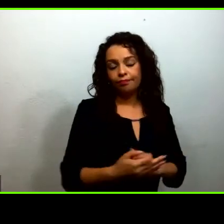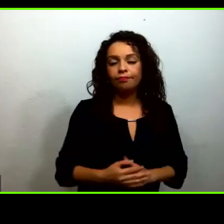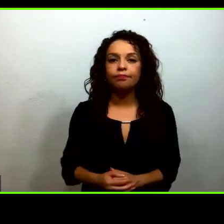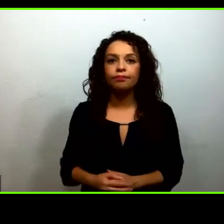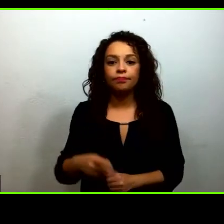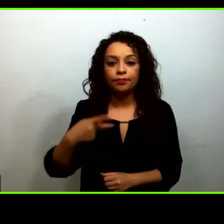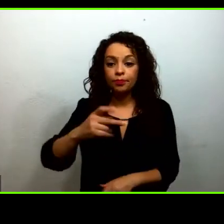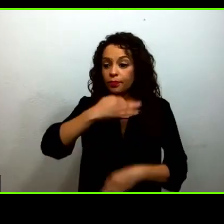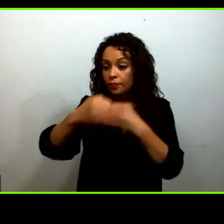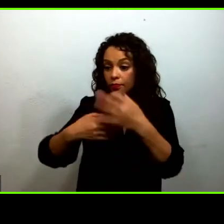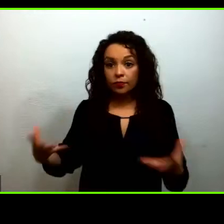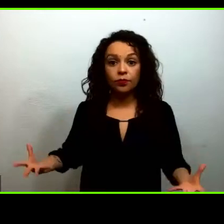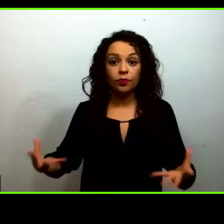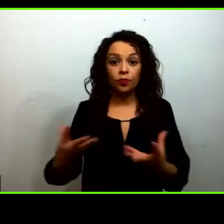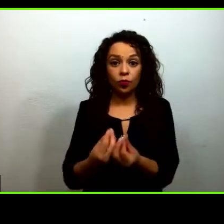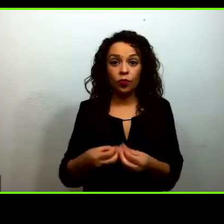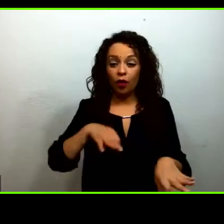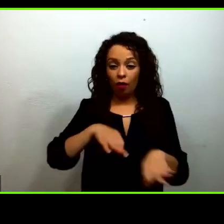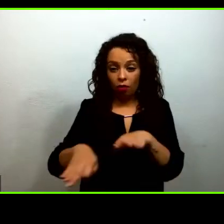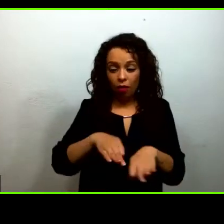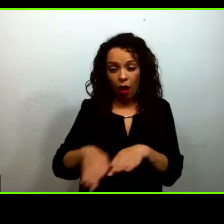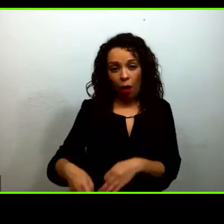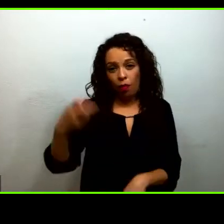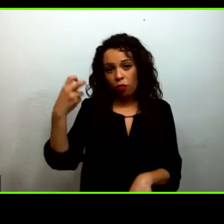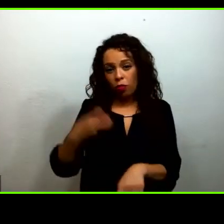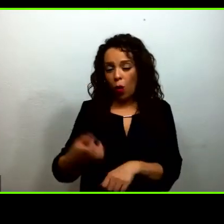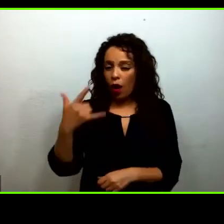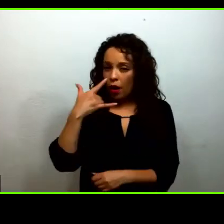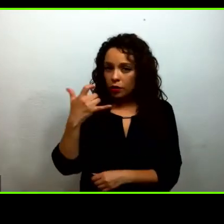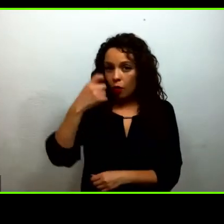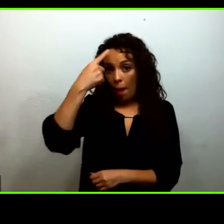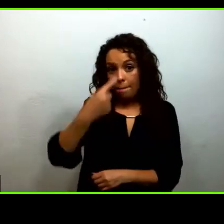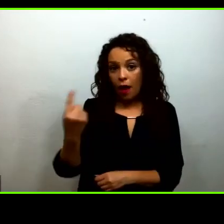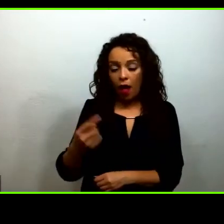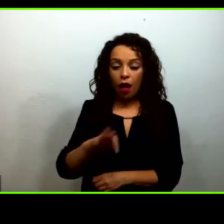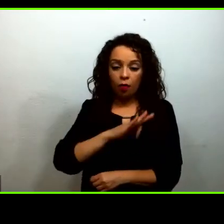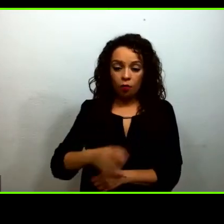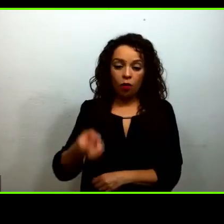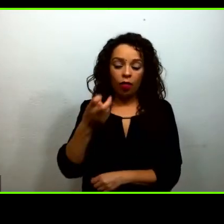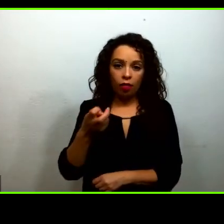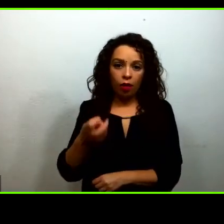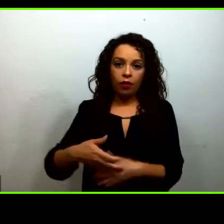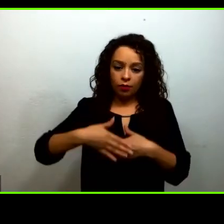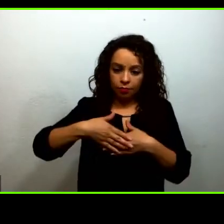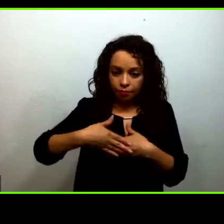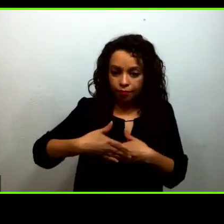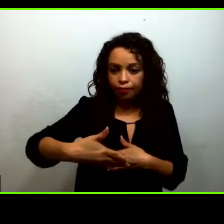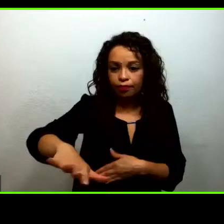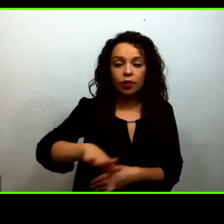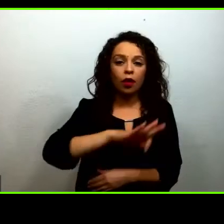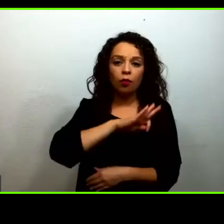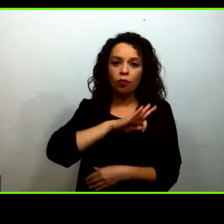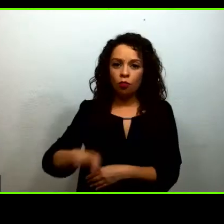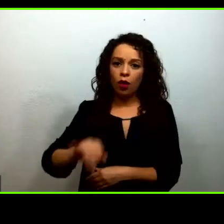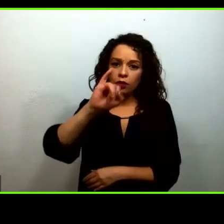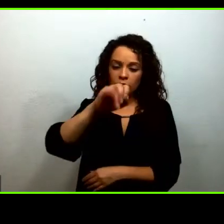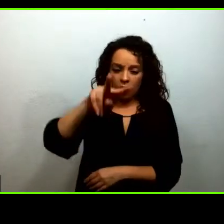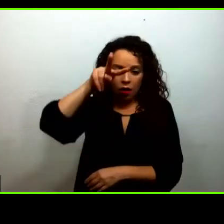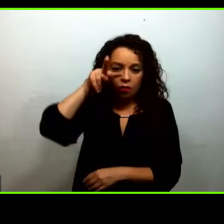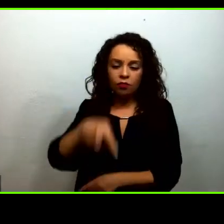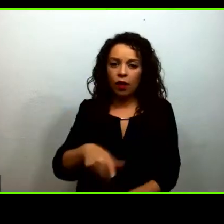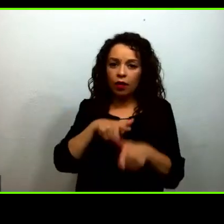para poder echar a andar esta industria educativa para poder hacer realidad el derecho a la educación de las niñas y los niños.